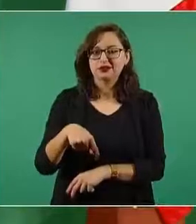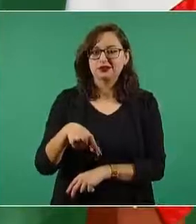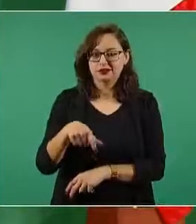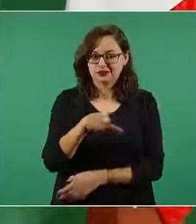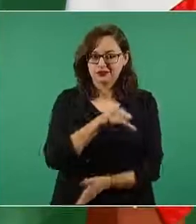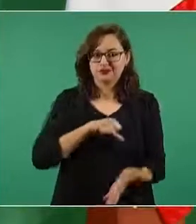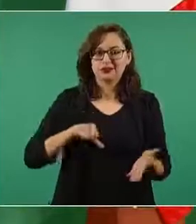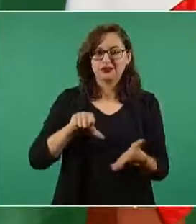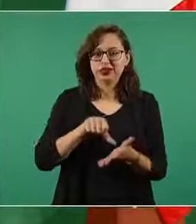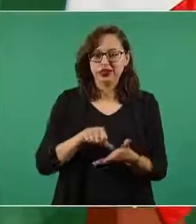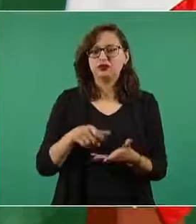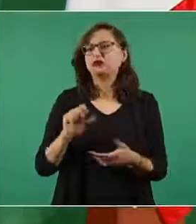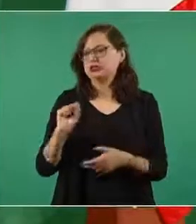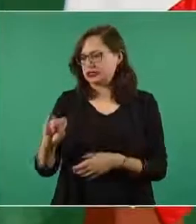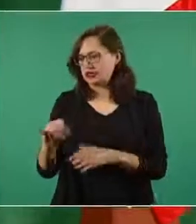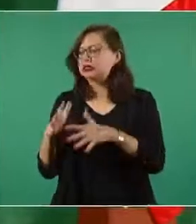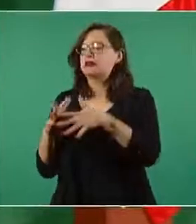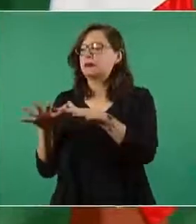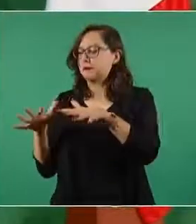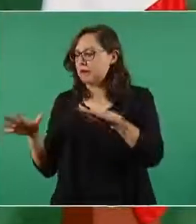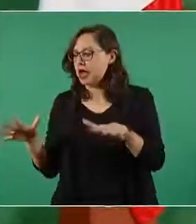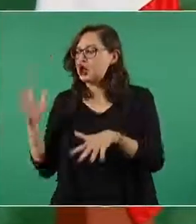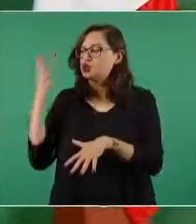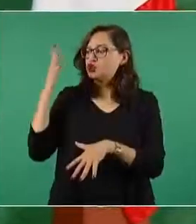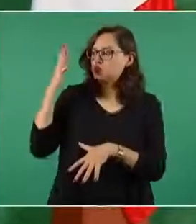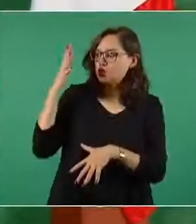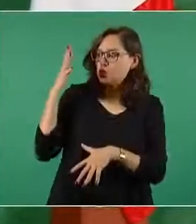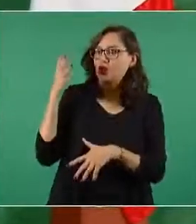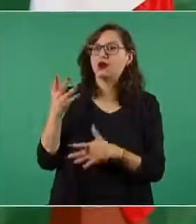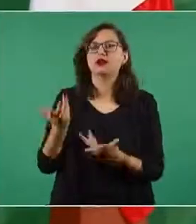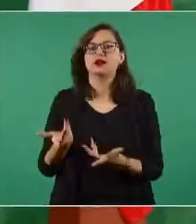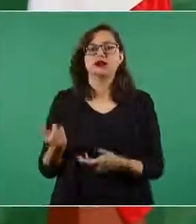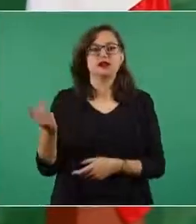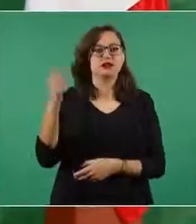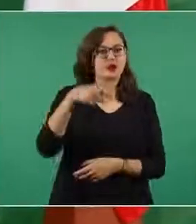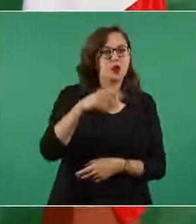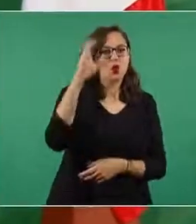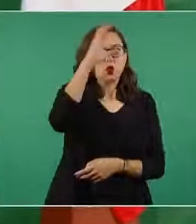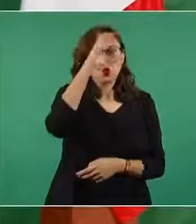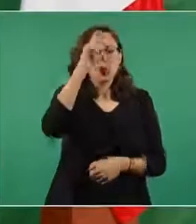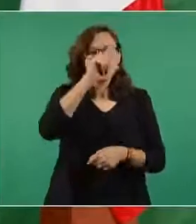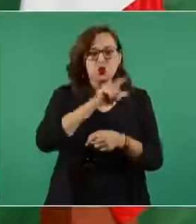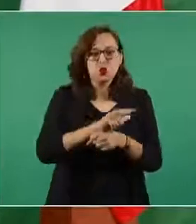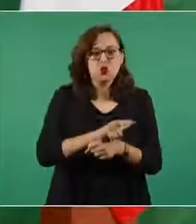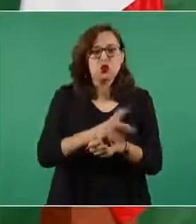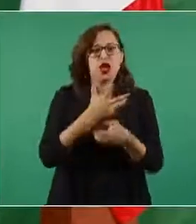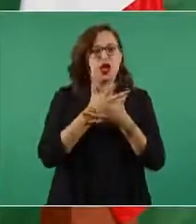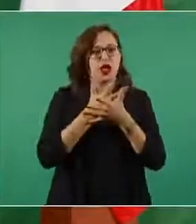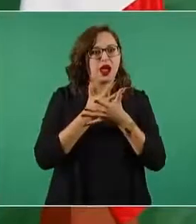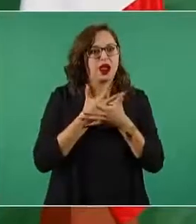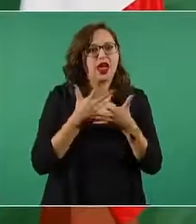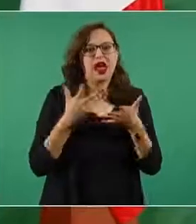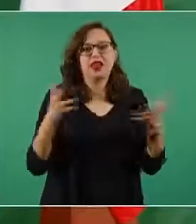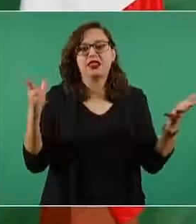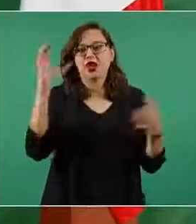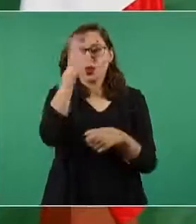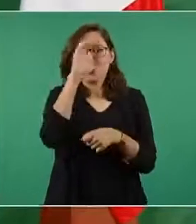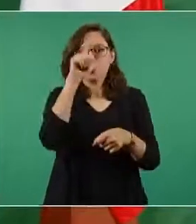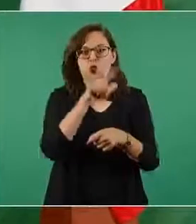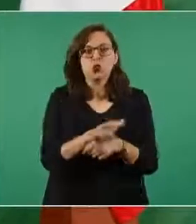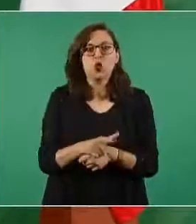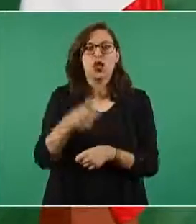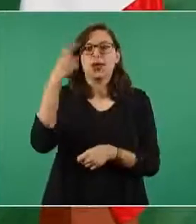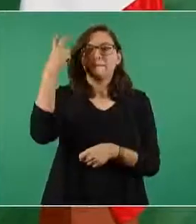mar sol pero también cultura la grandeza de México visitar